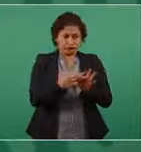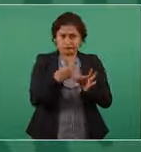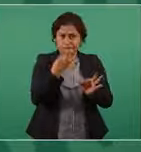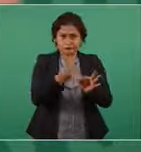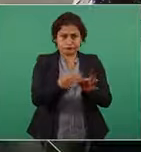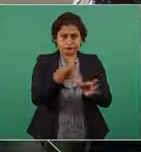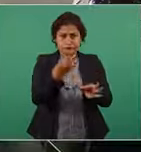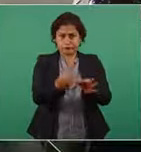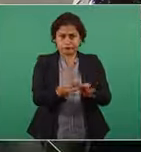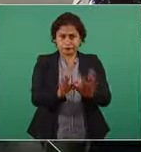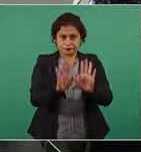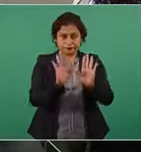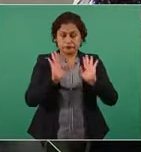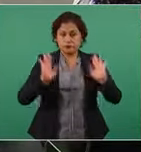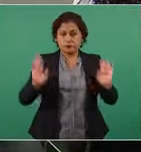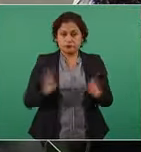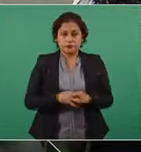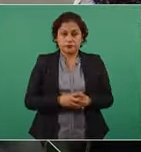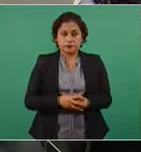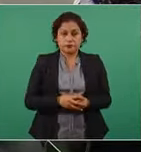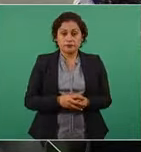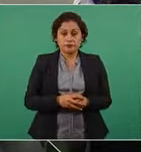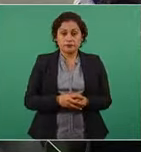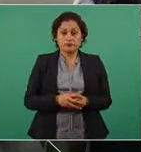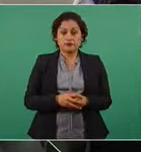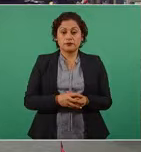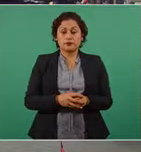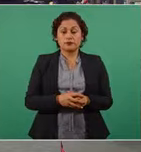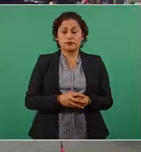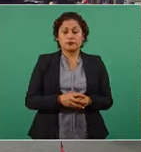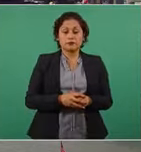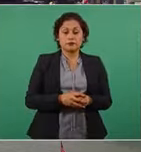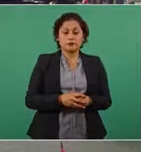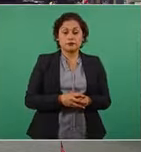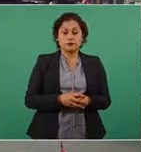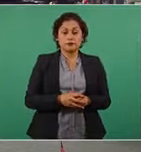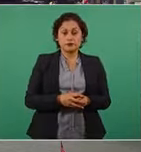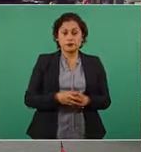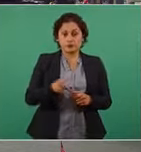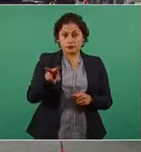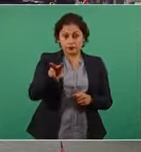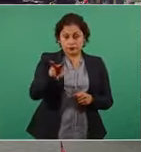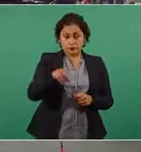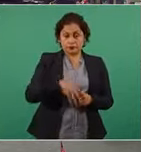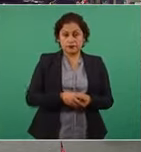decir, nada más. Muy bien, muchas gracias. Adelante, los dos